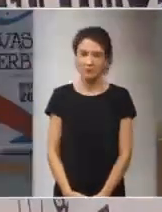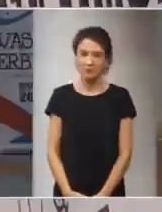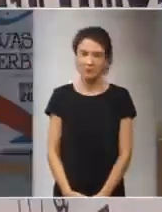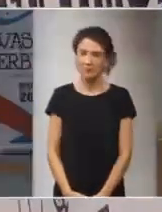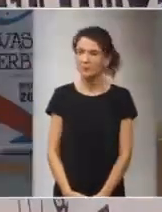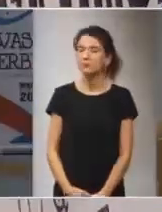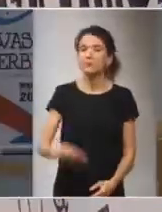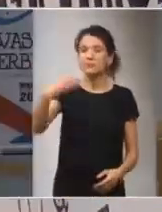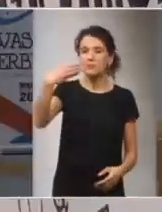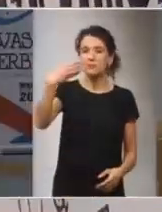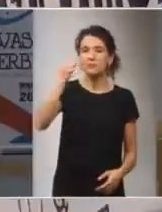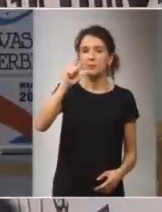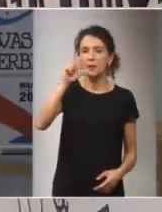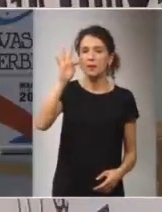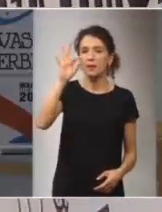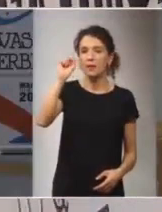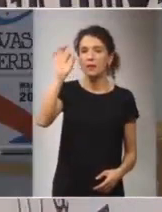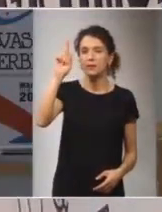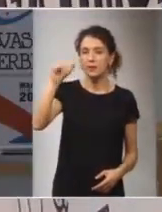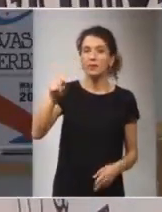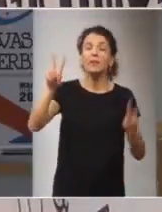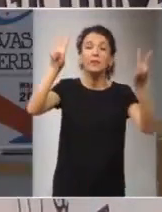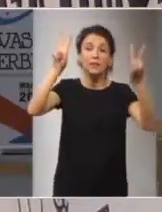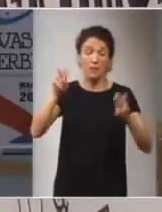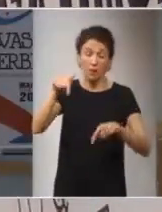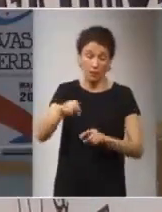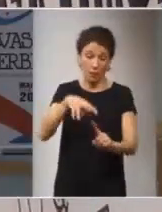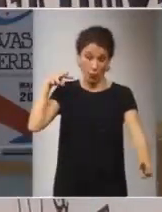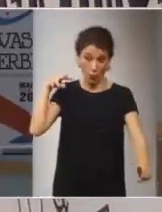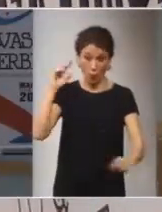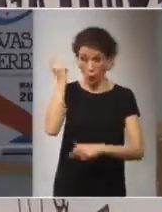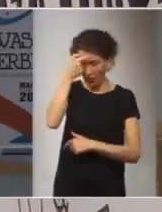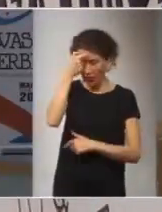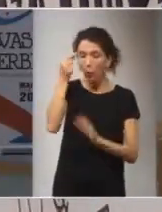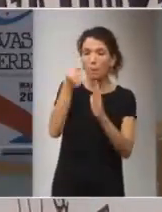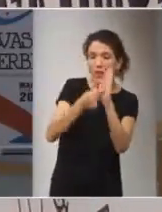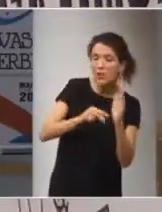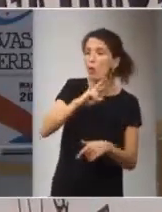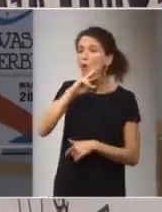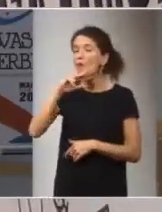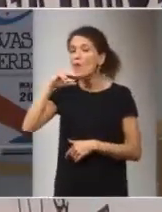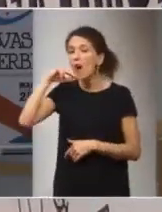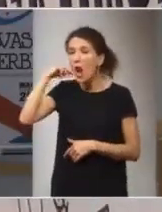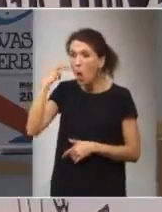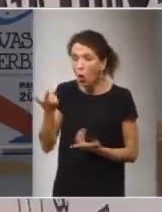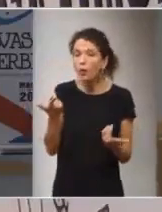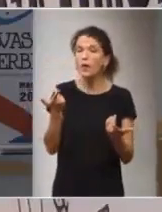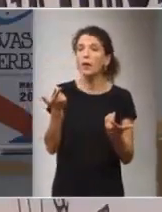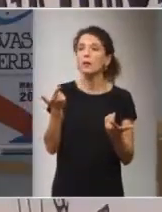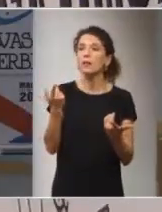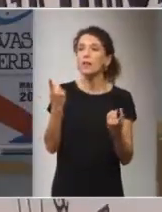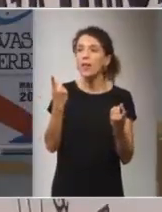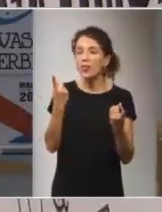Baltasar en el contexto de la temática de este foro en qué principios y valores tendría que apoyarse